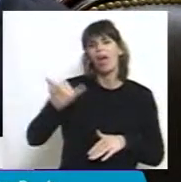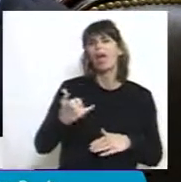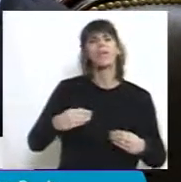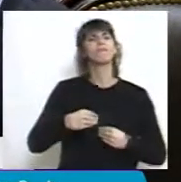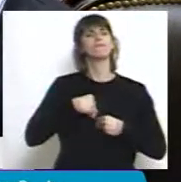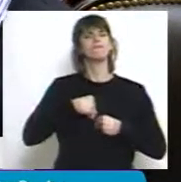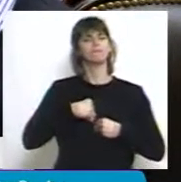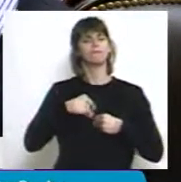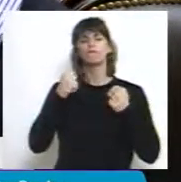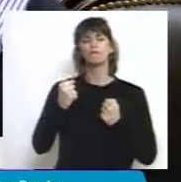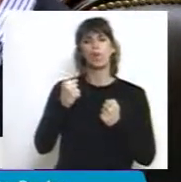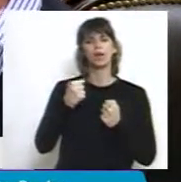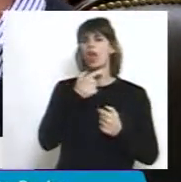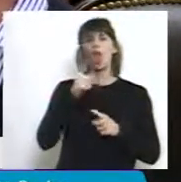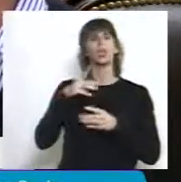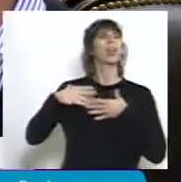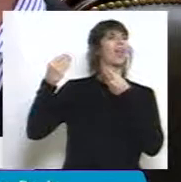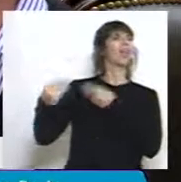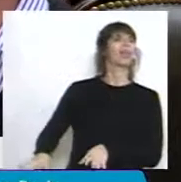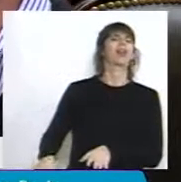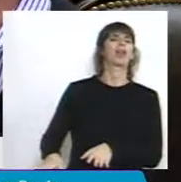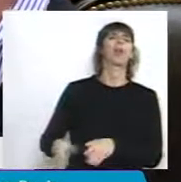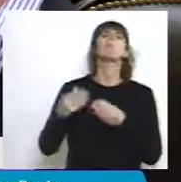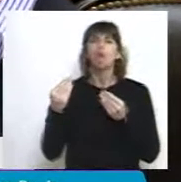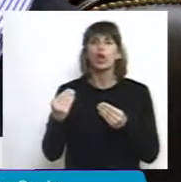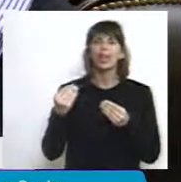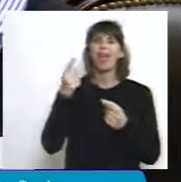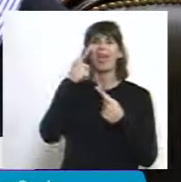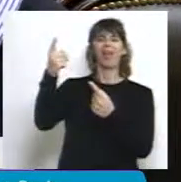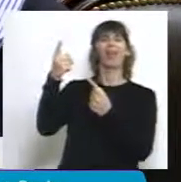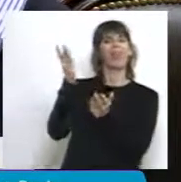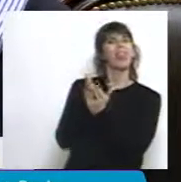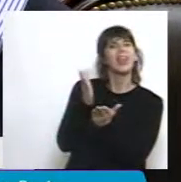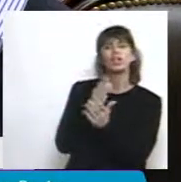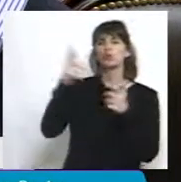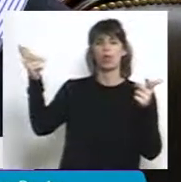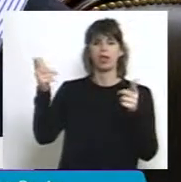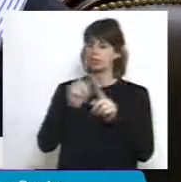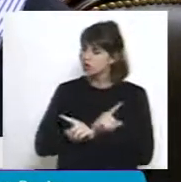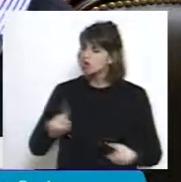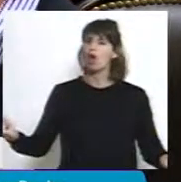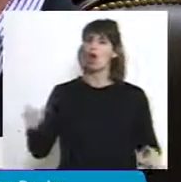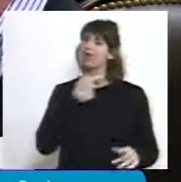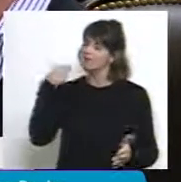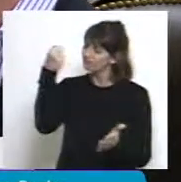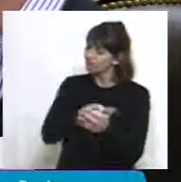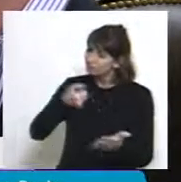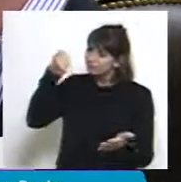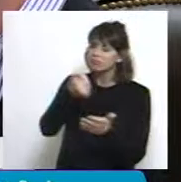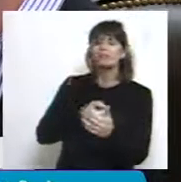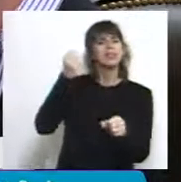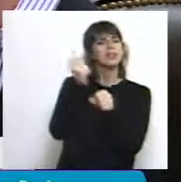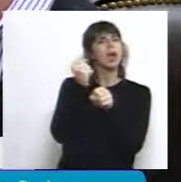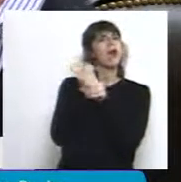y que no querían abandonar esa vocación por no tener reconocidos esos derechos. tuvieron que hacer el doble trabajo,